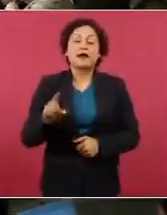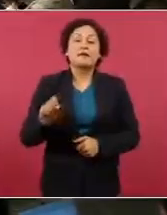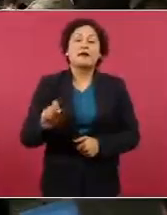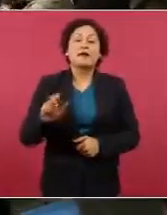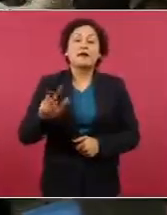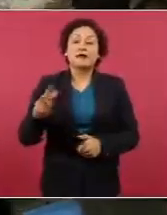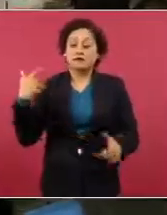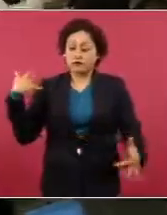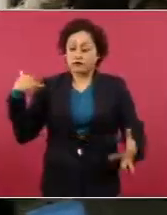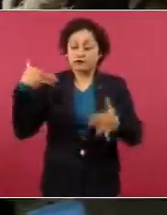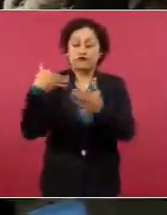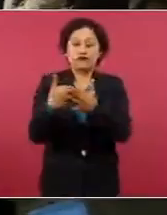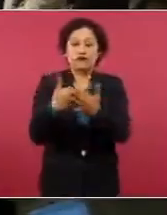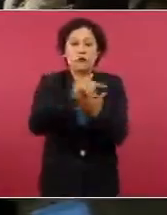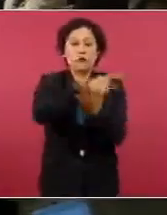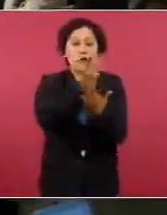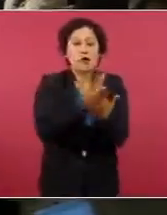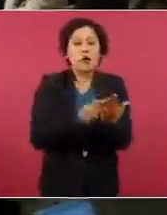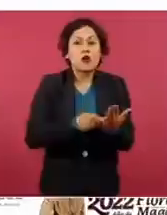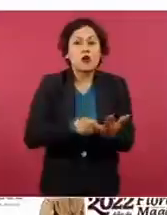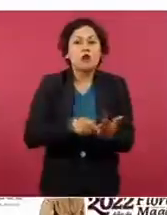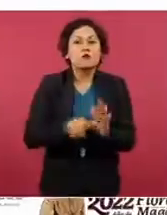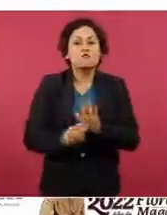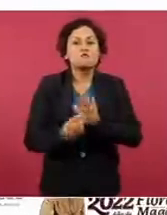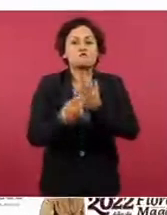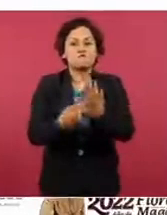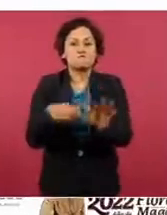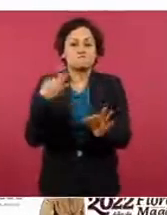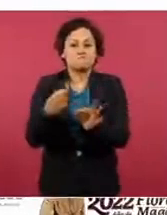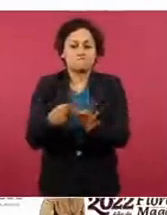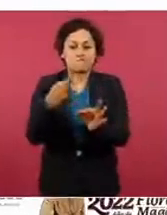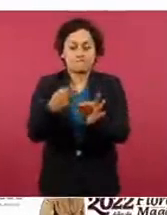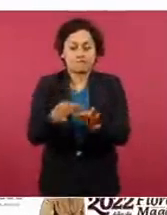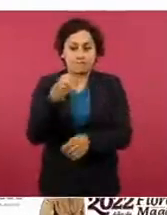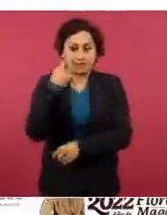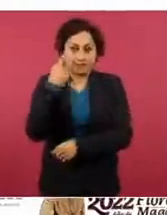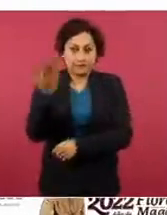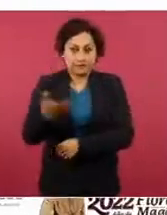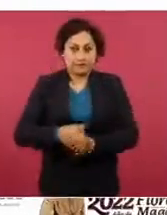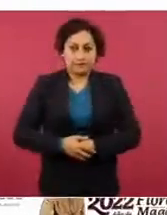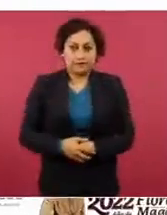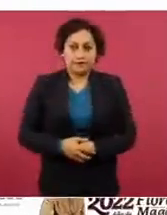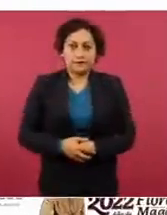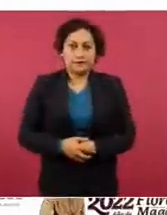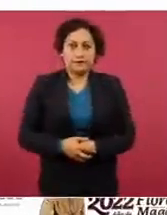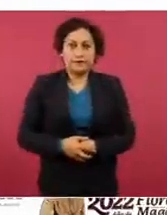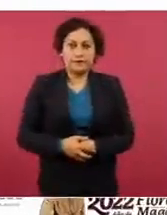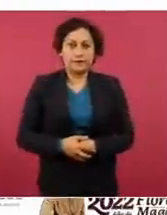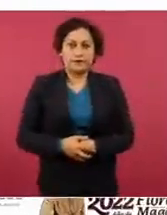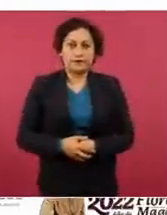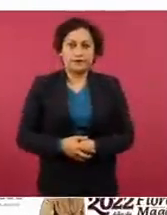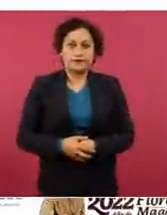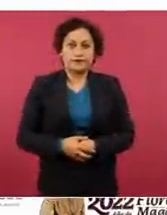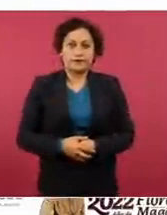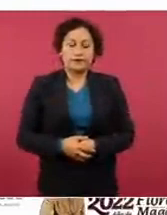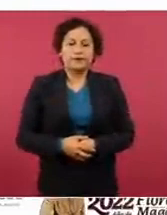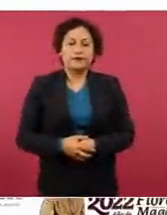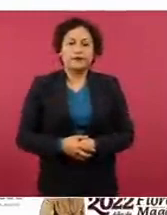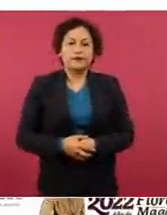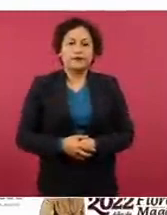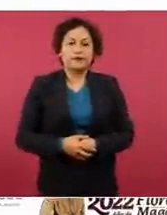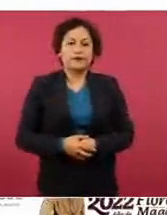operado con éxito a través de 141 módulos ubicados en 14